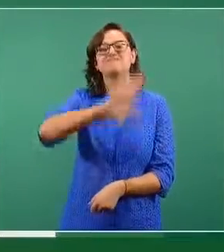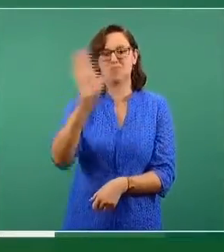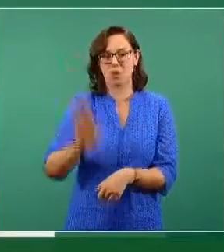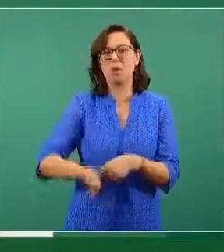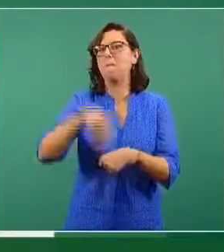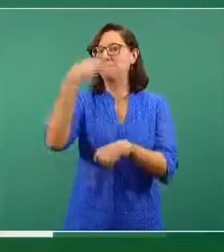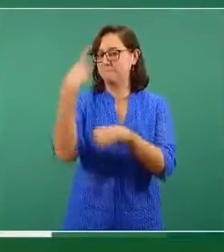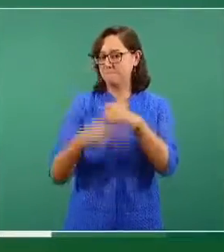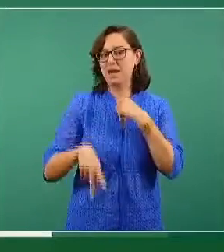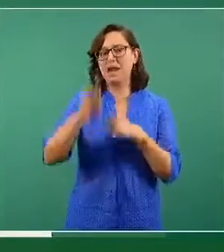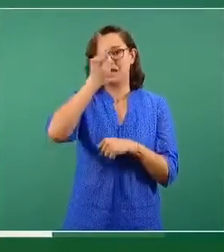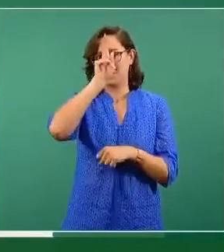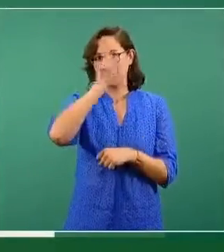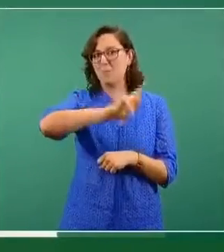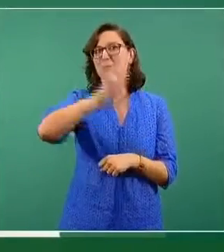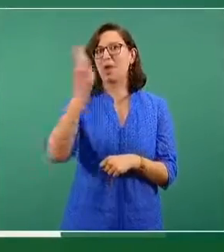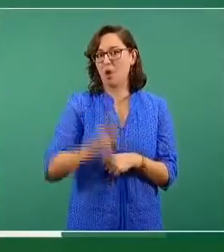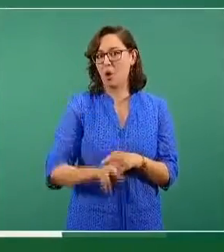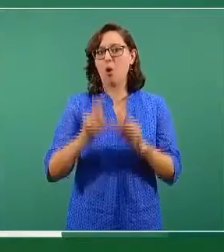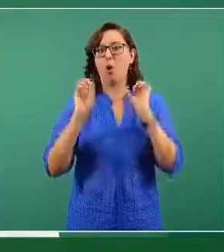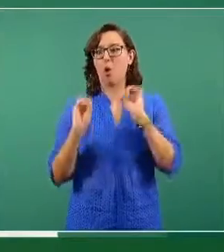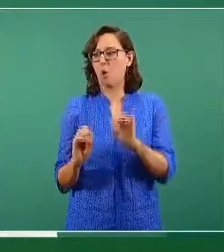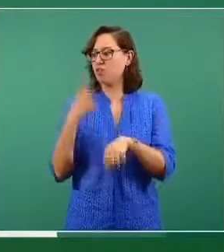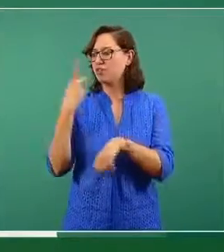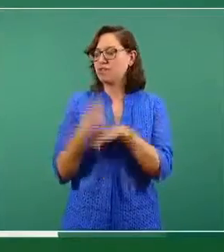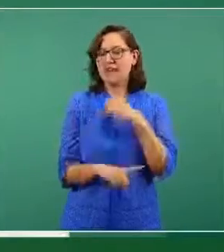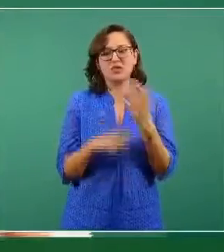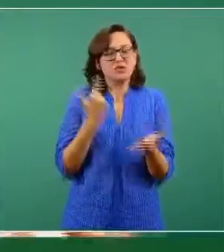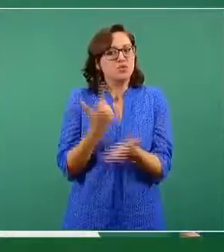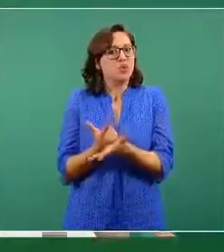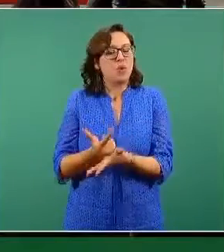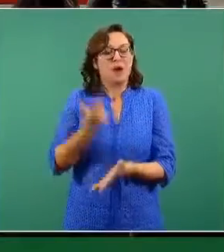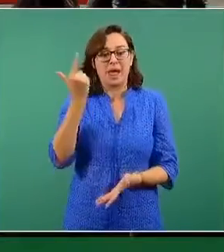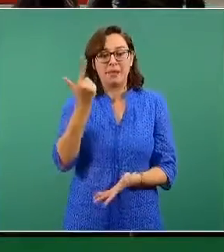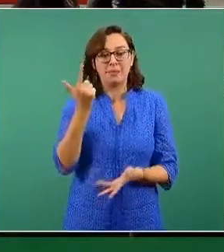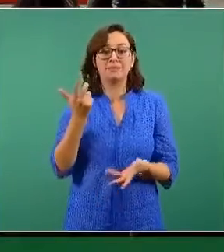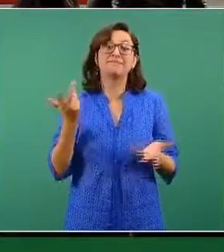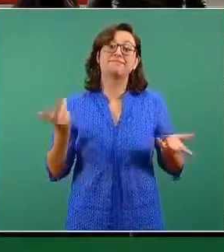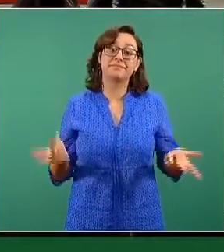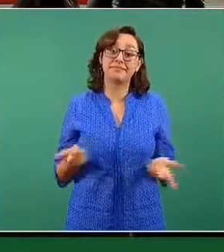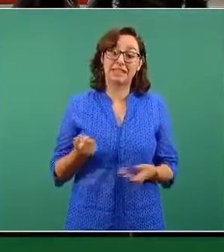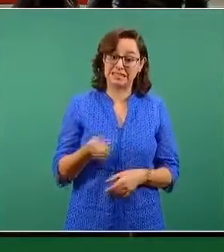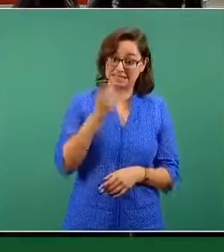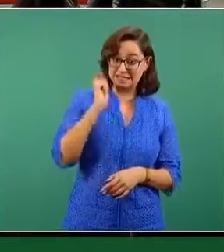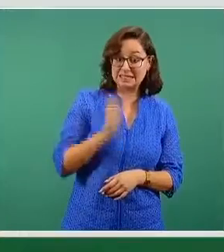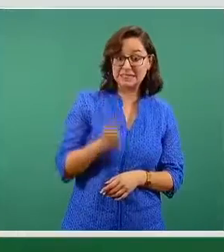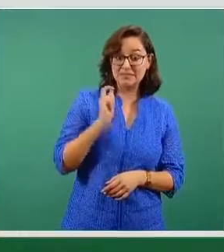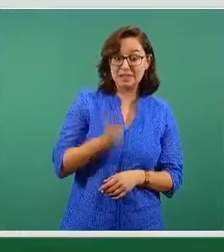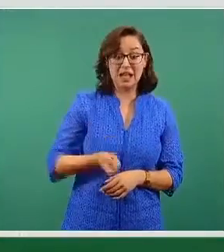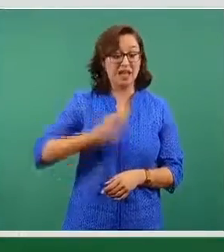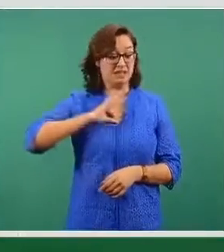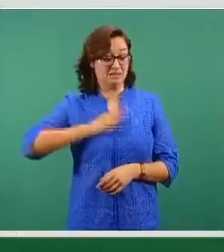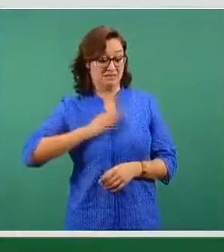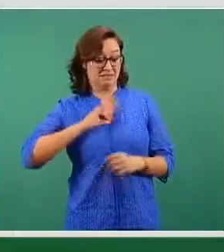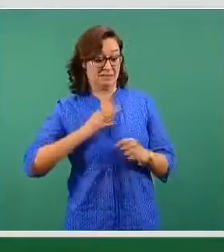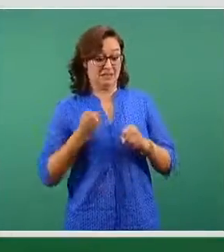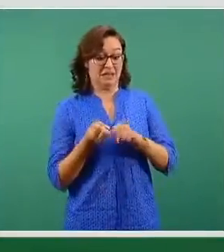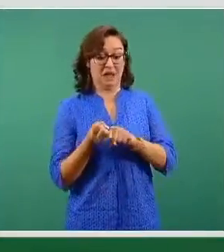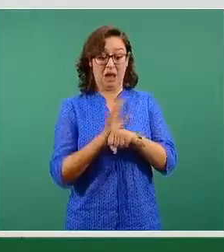quedar permanentemente con un daño por el COVID. Entonces, esta epidemia es una epidemia